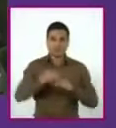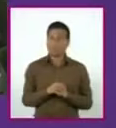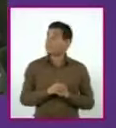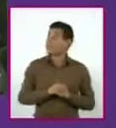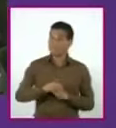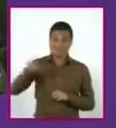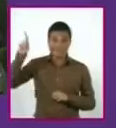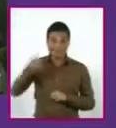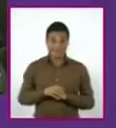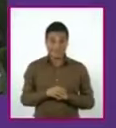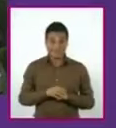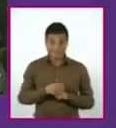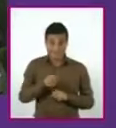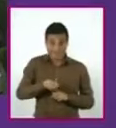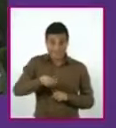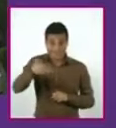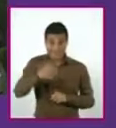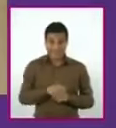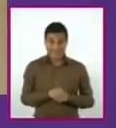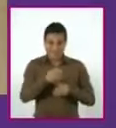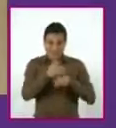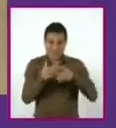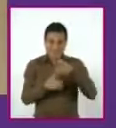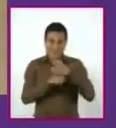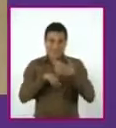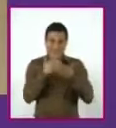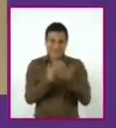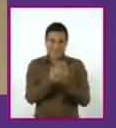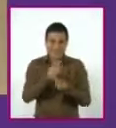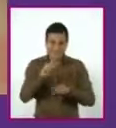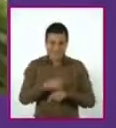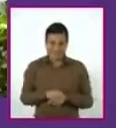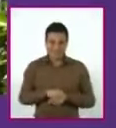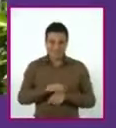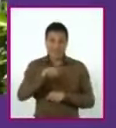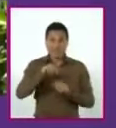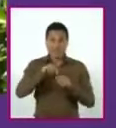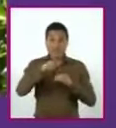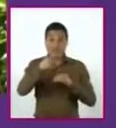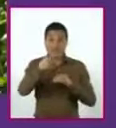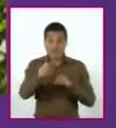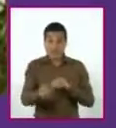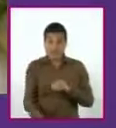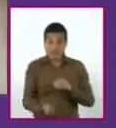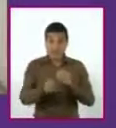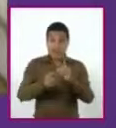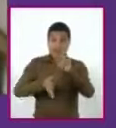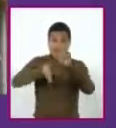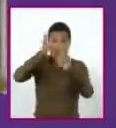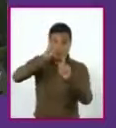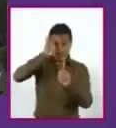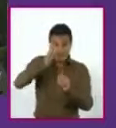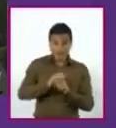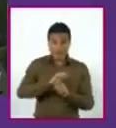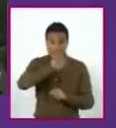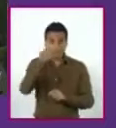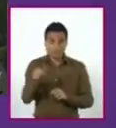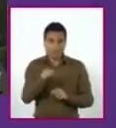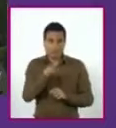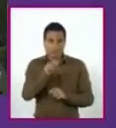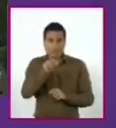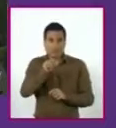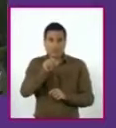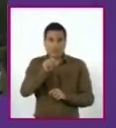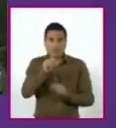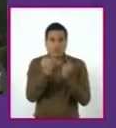movimiento uniformemente acelerado, porque al dejar caer un cuerpo, describe por influencia de la gravedad un movimiento